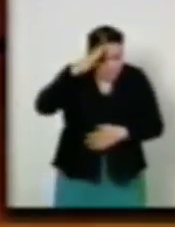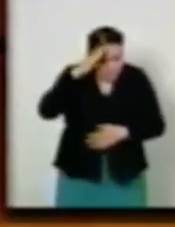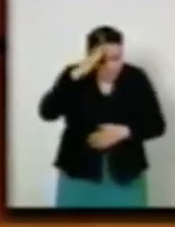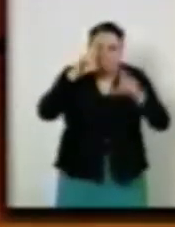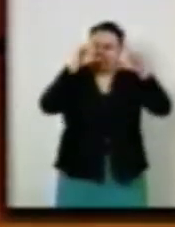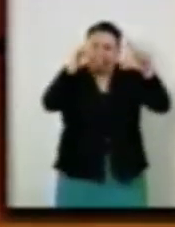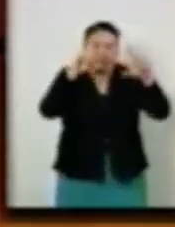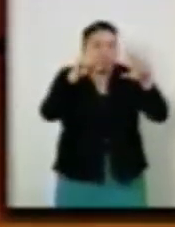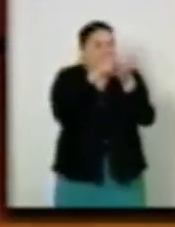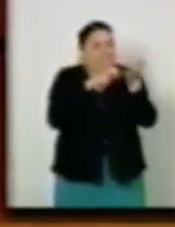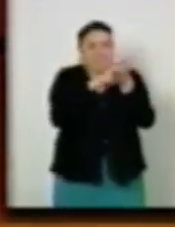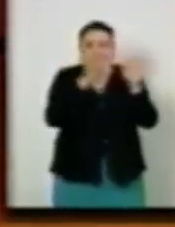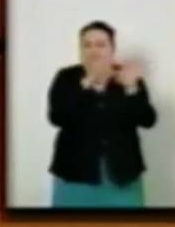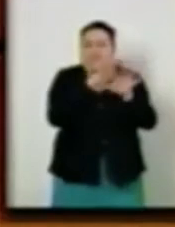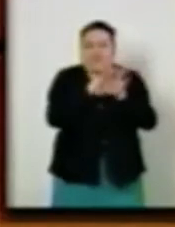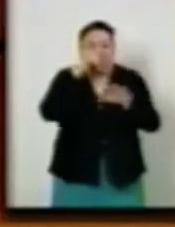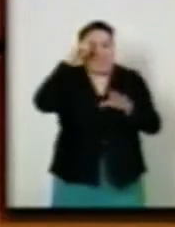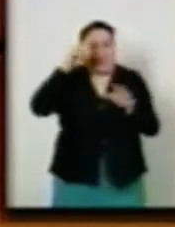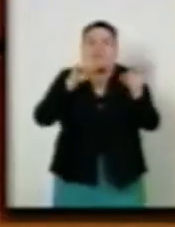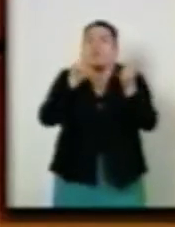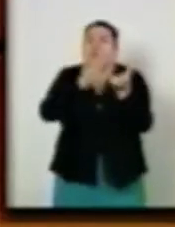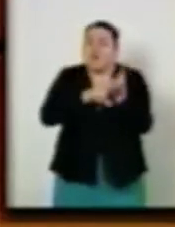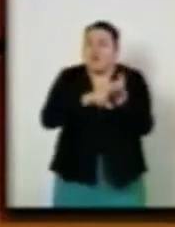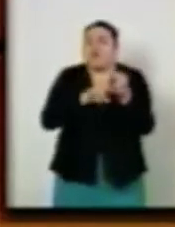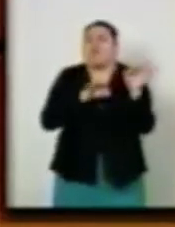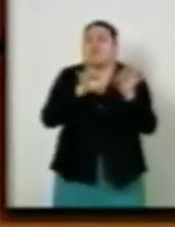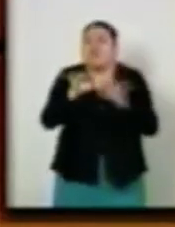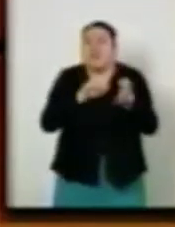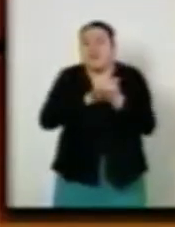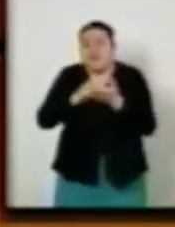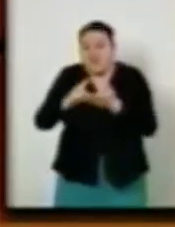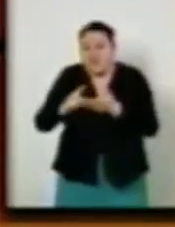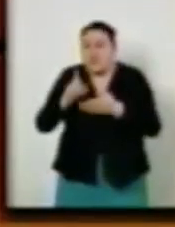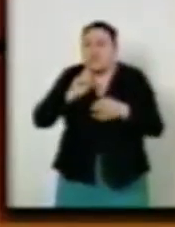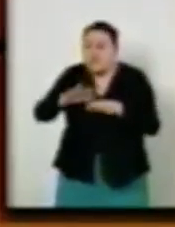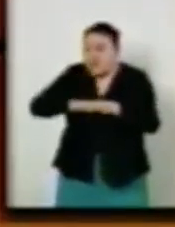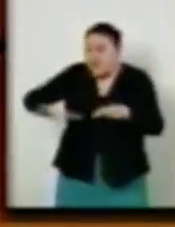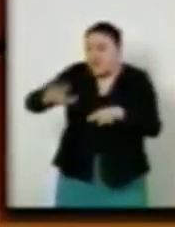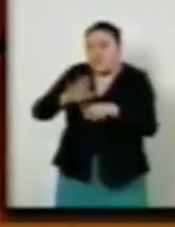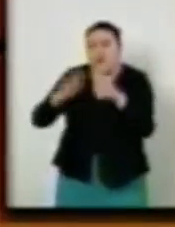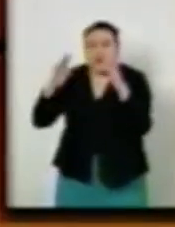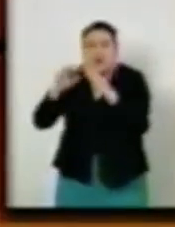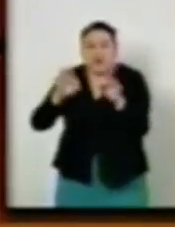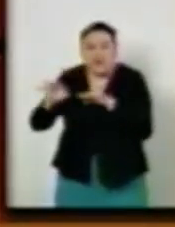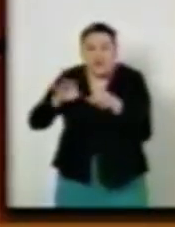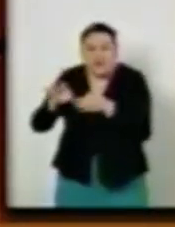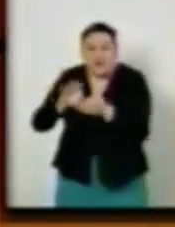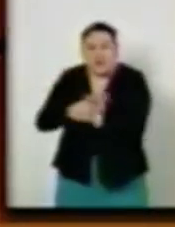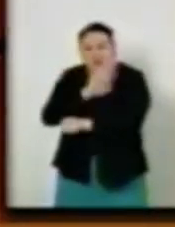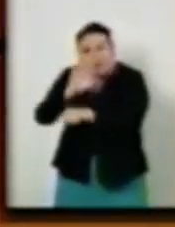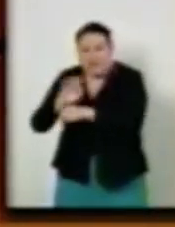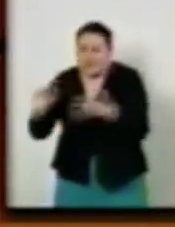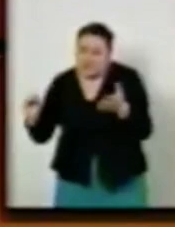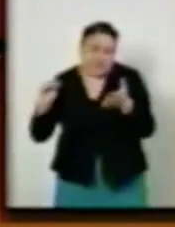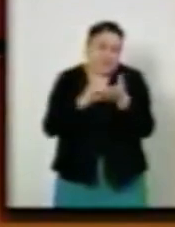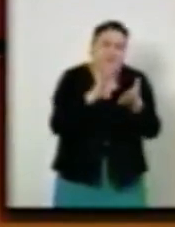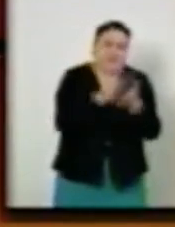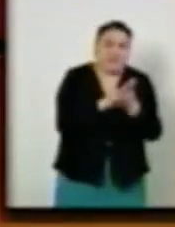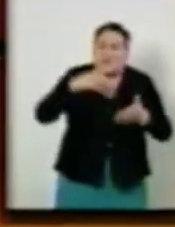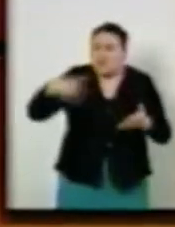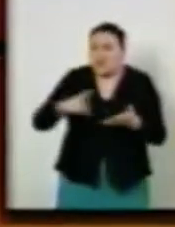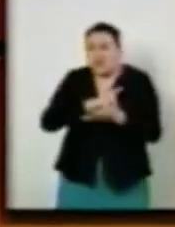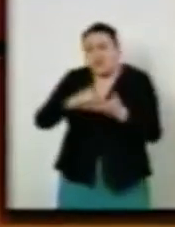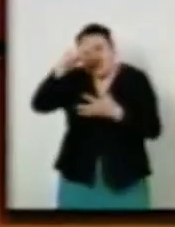apartado legal de la garantía de los derechos laborales y de este núcleo de trabajadores, incorporándolos en todos los derechos establecidos